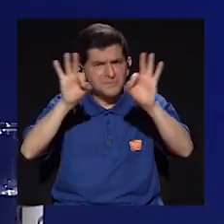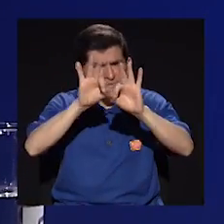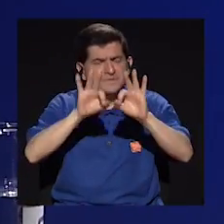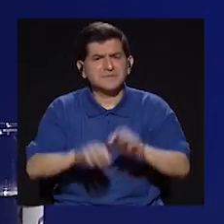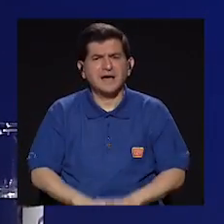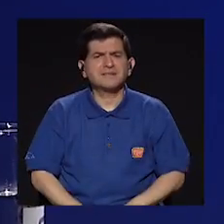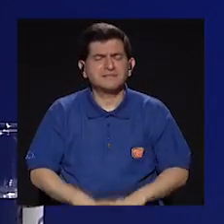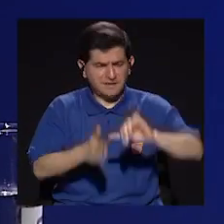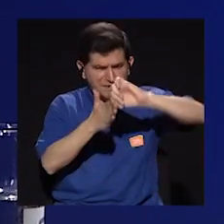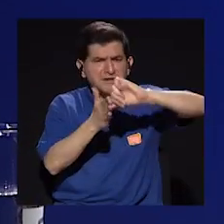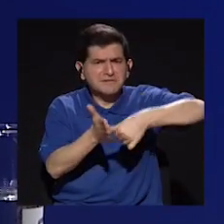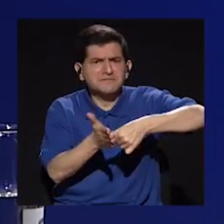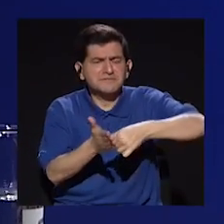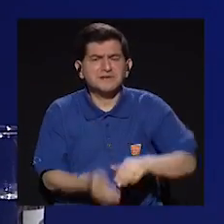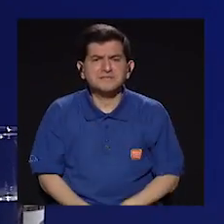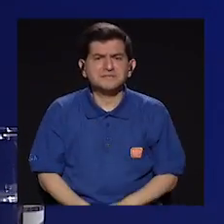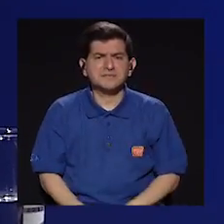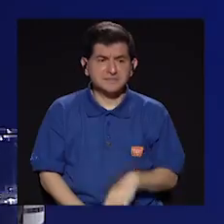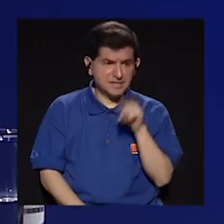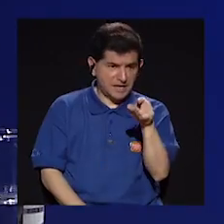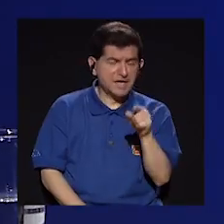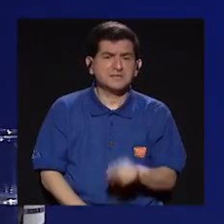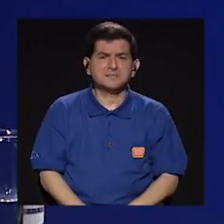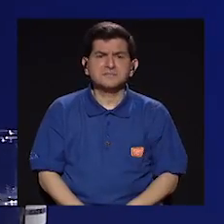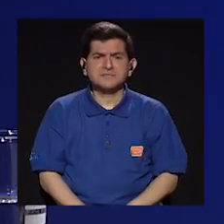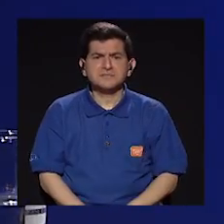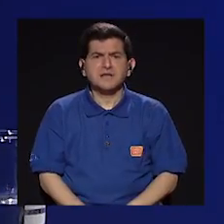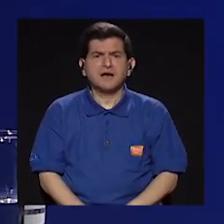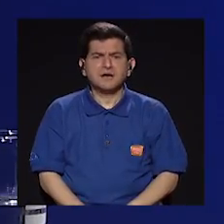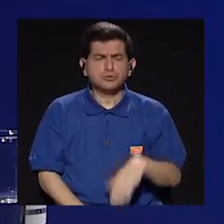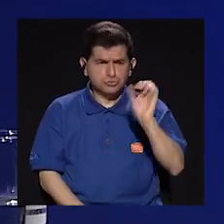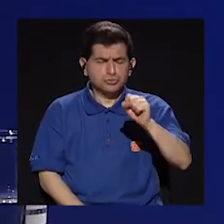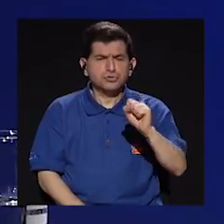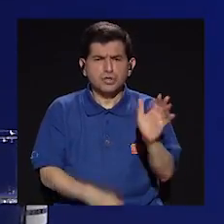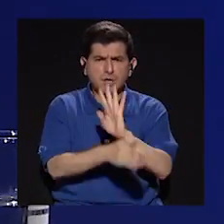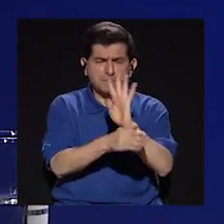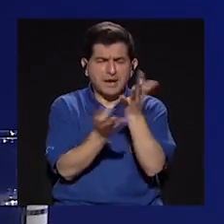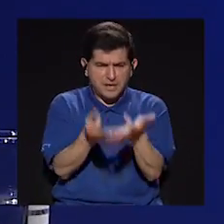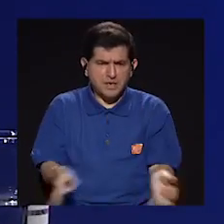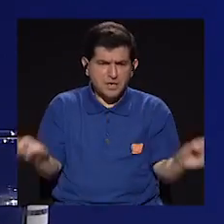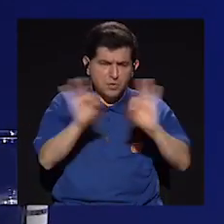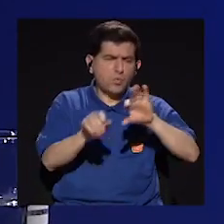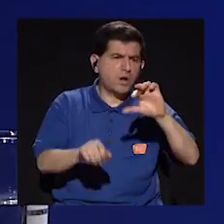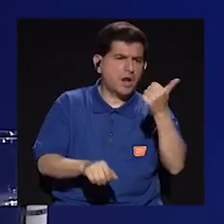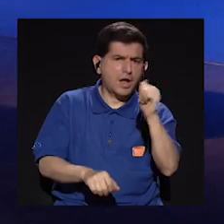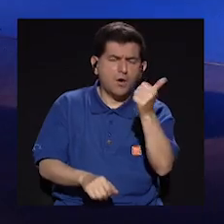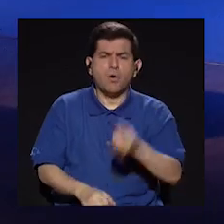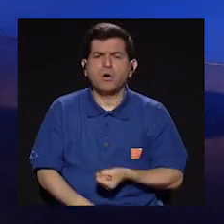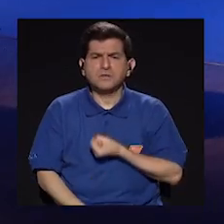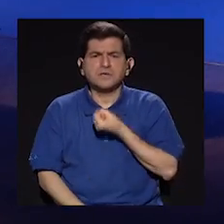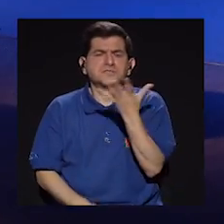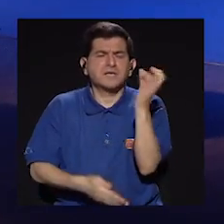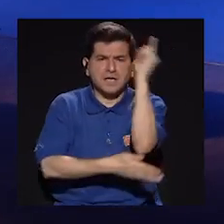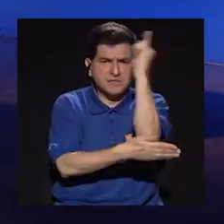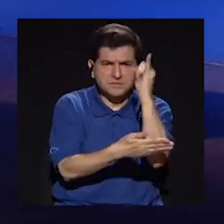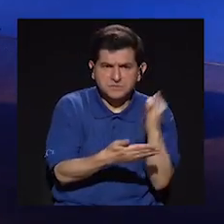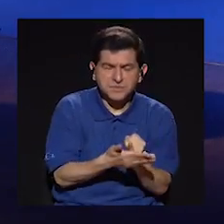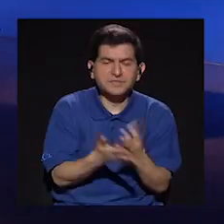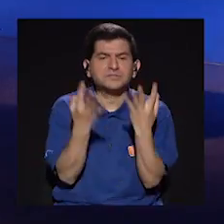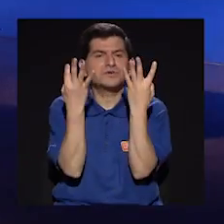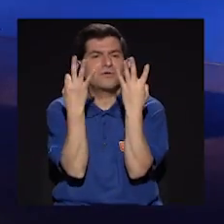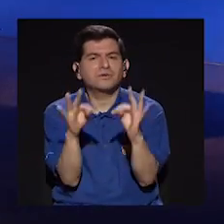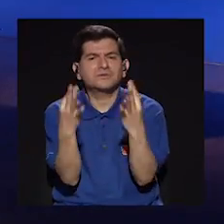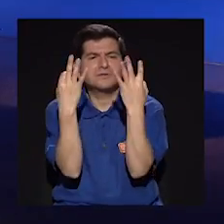importancia, decía, y recalco eso, de la relevancia que puede tener esta película y otras expresiones